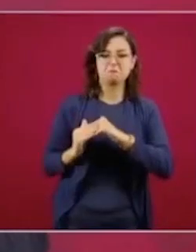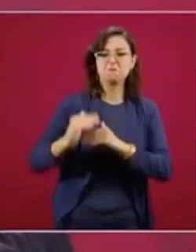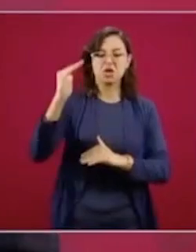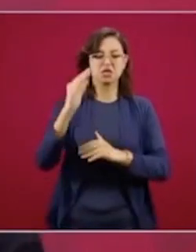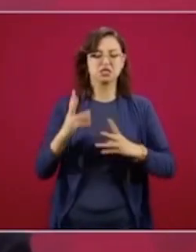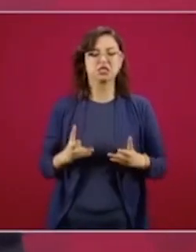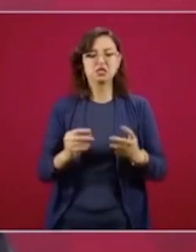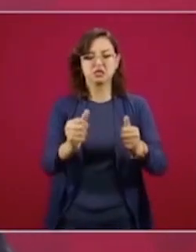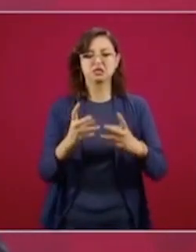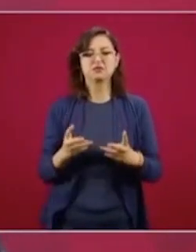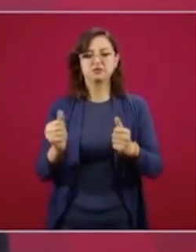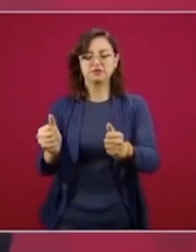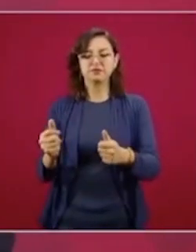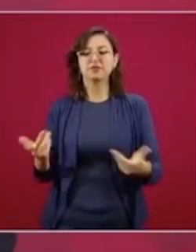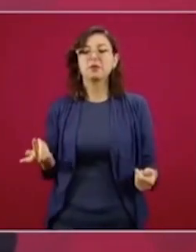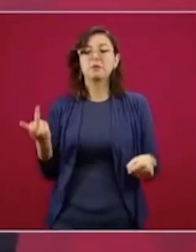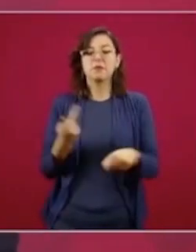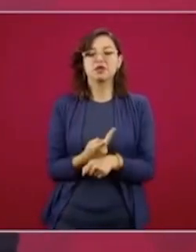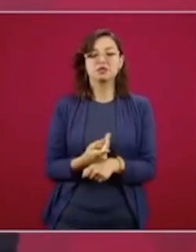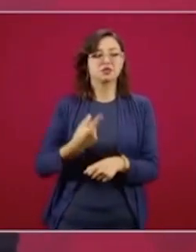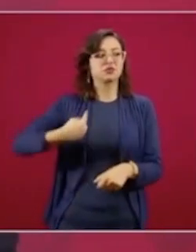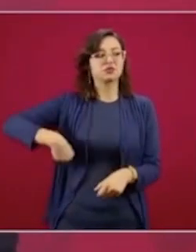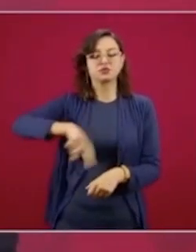¿Qué estamos nosotros planteando?